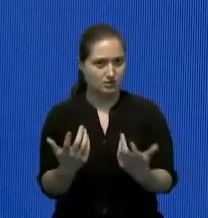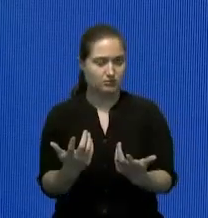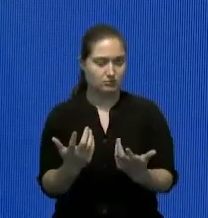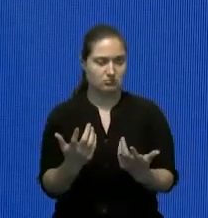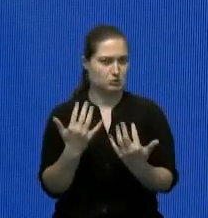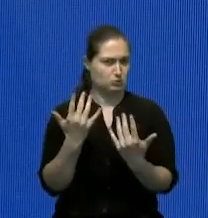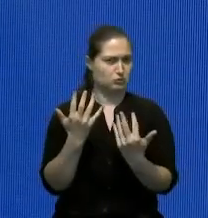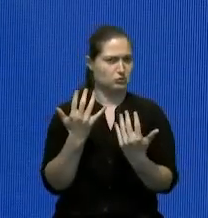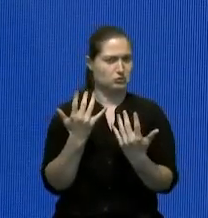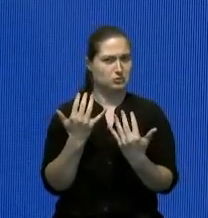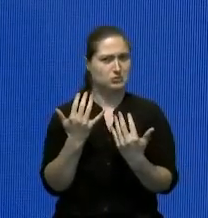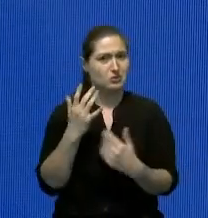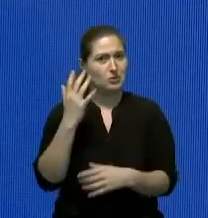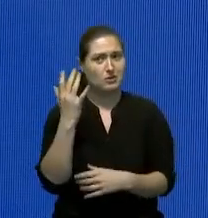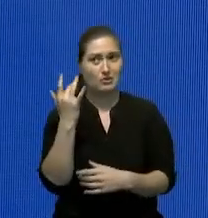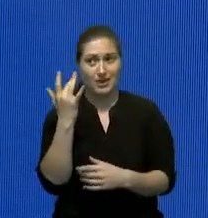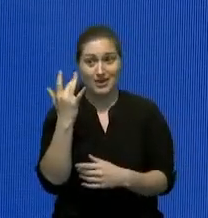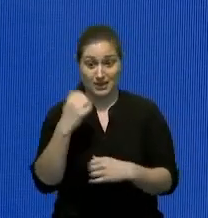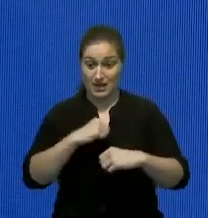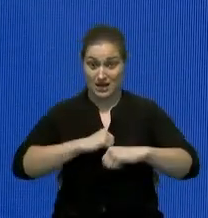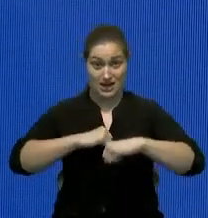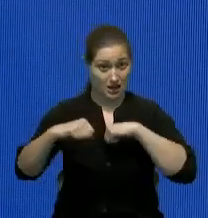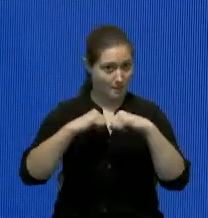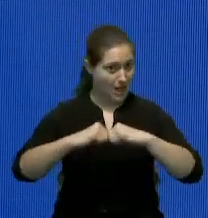porque esa campaña no puede